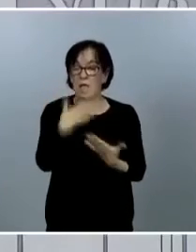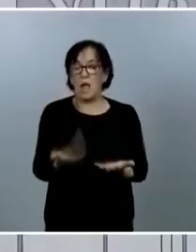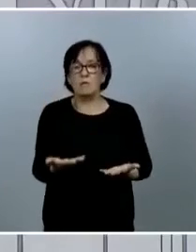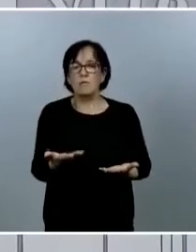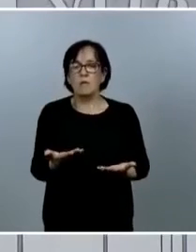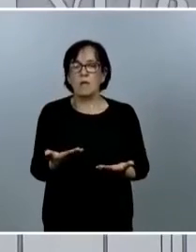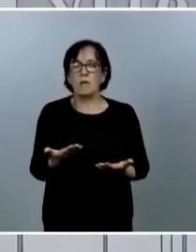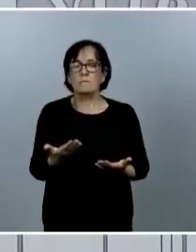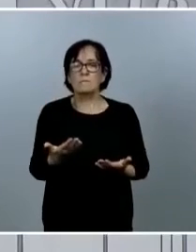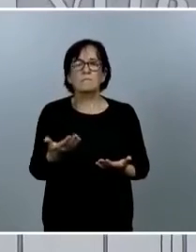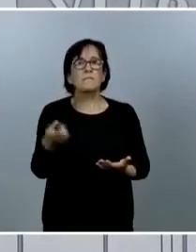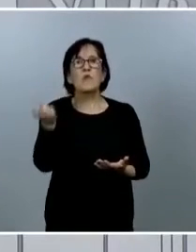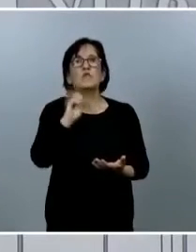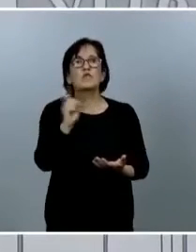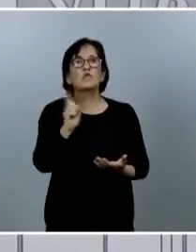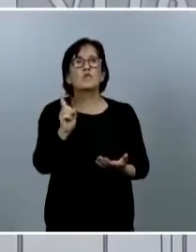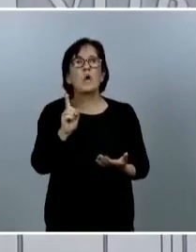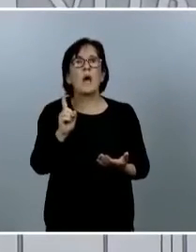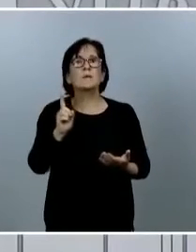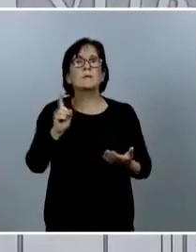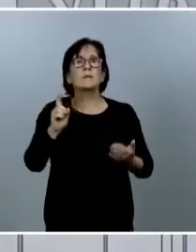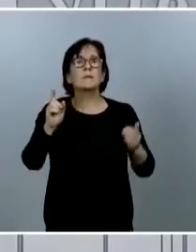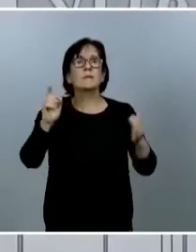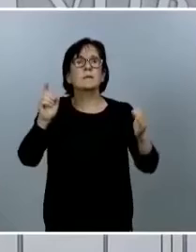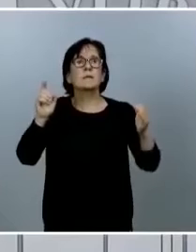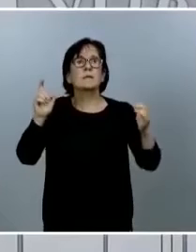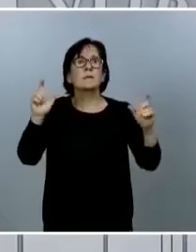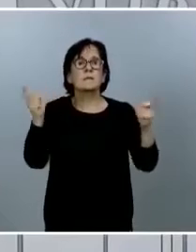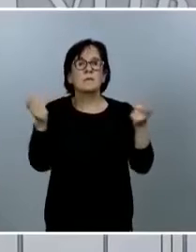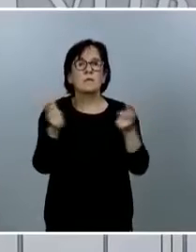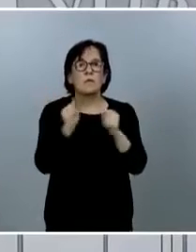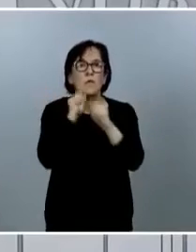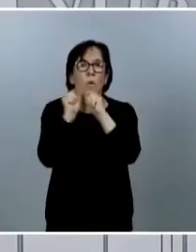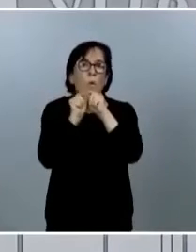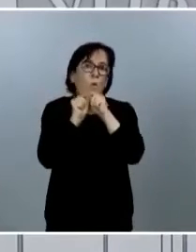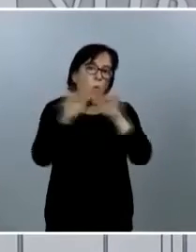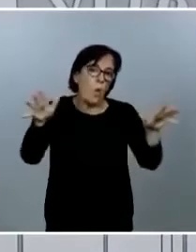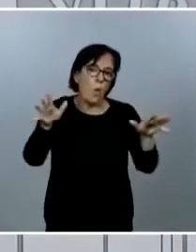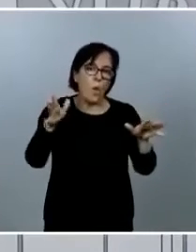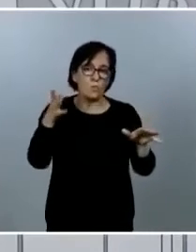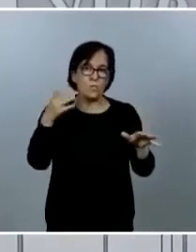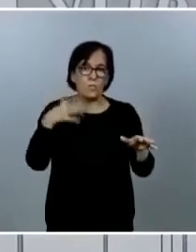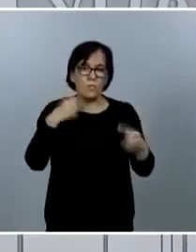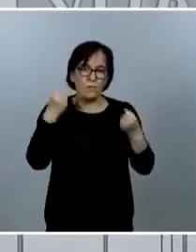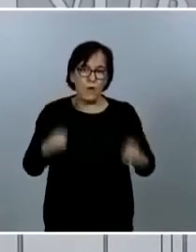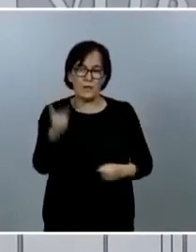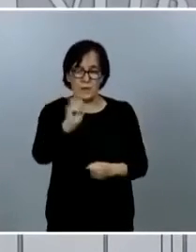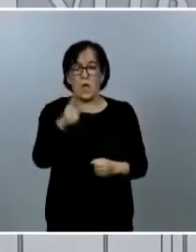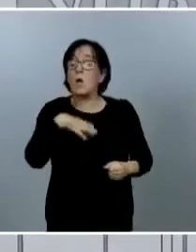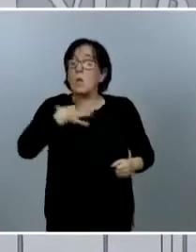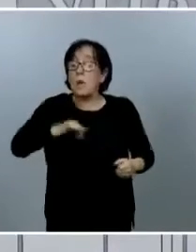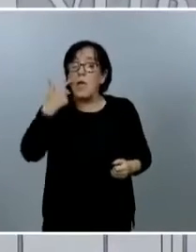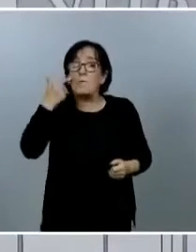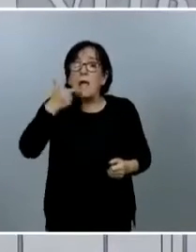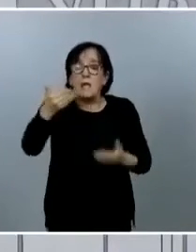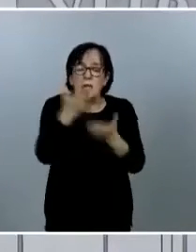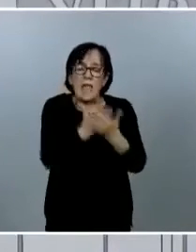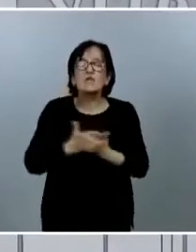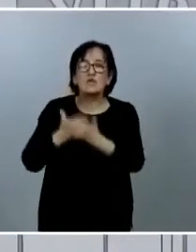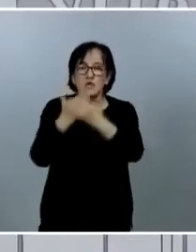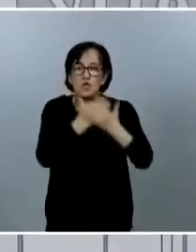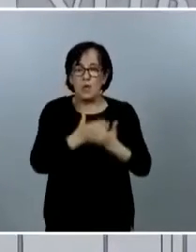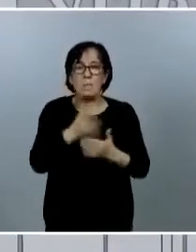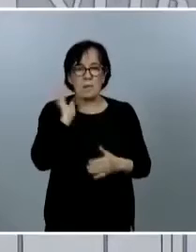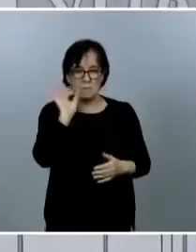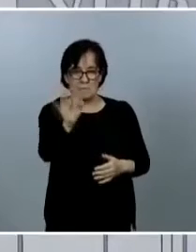no es que haya disminuido la virulencia del virus podría y tendremos que ver qué pasa con estos estudios pero lo que sí que es cierto